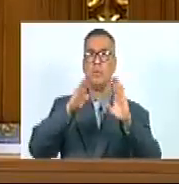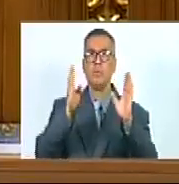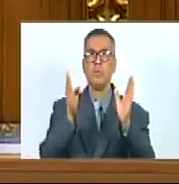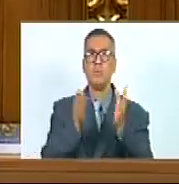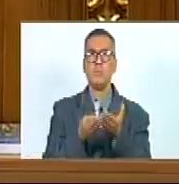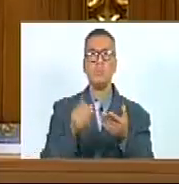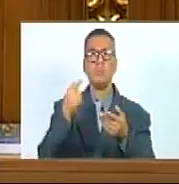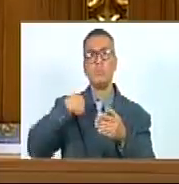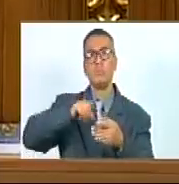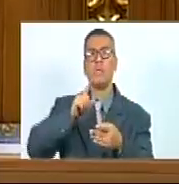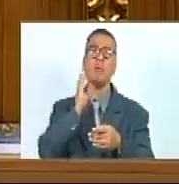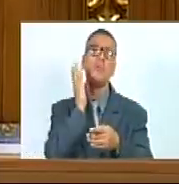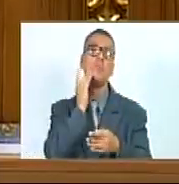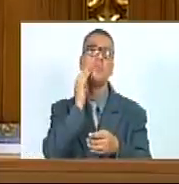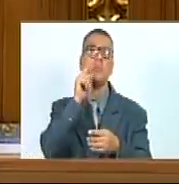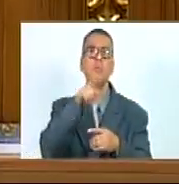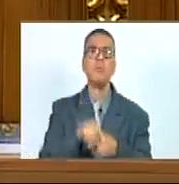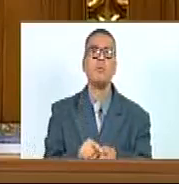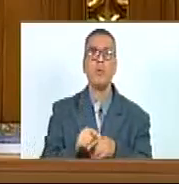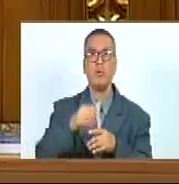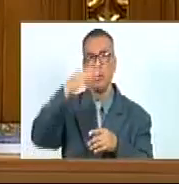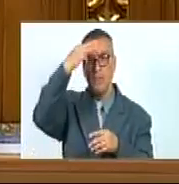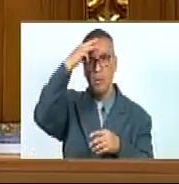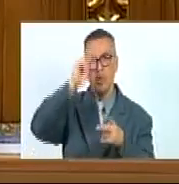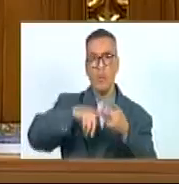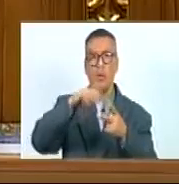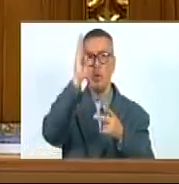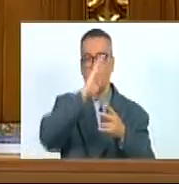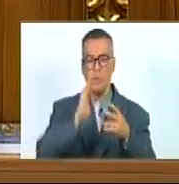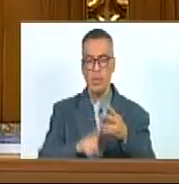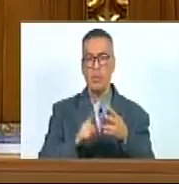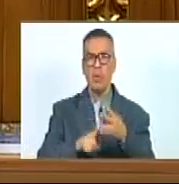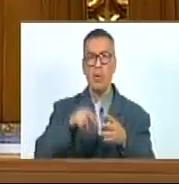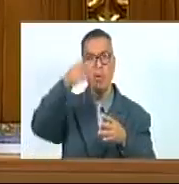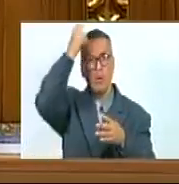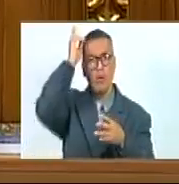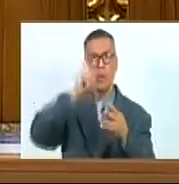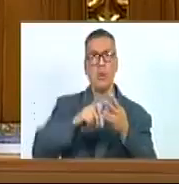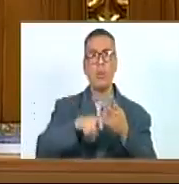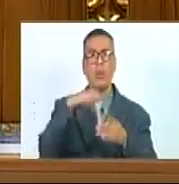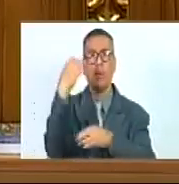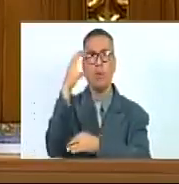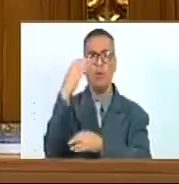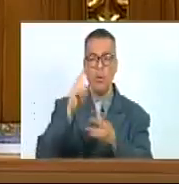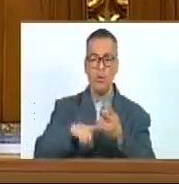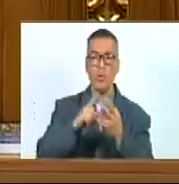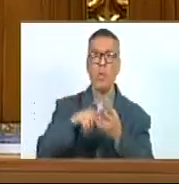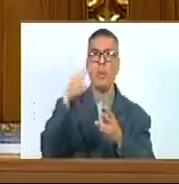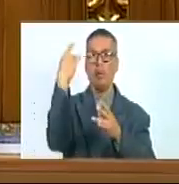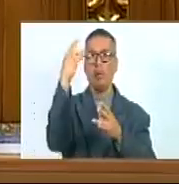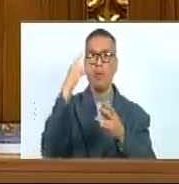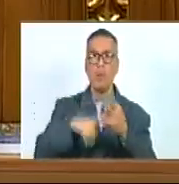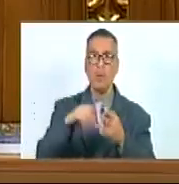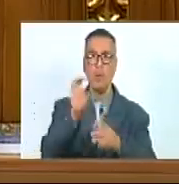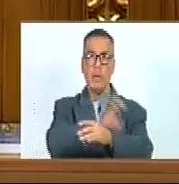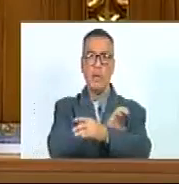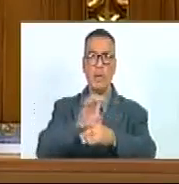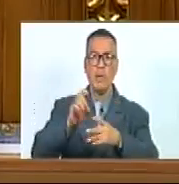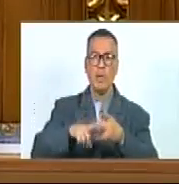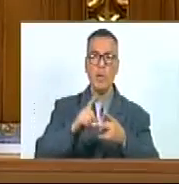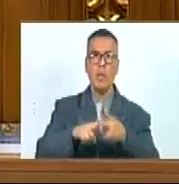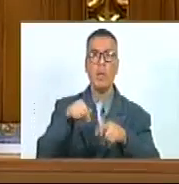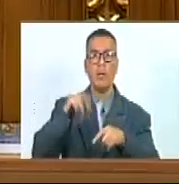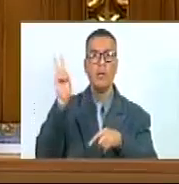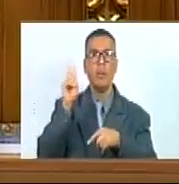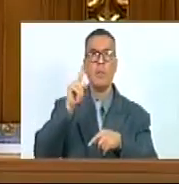Se encuentren por ejemplo México, Brasil, Perú, Colombia Bolivia, Ecuador y